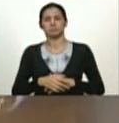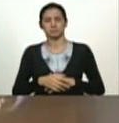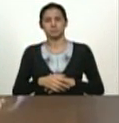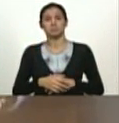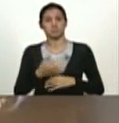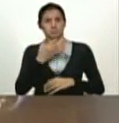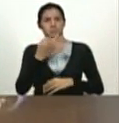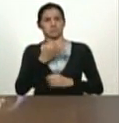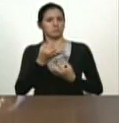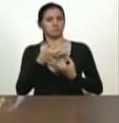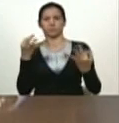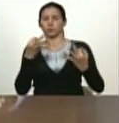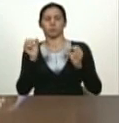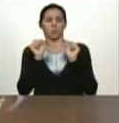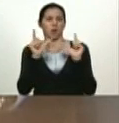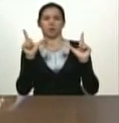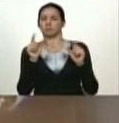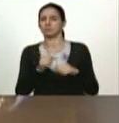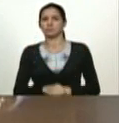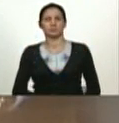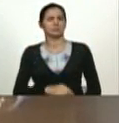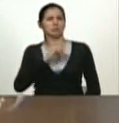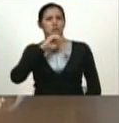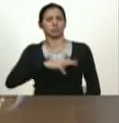verdaderamente extraordinario Jesús Farías una leyenda